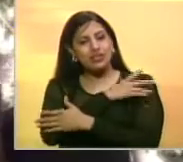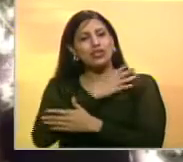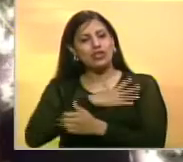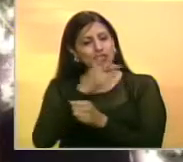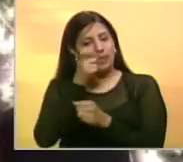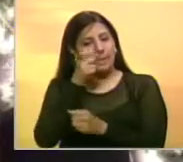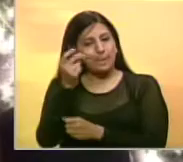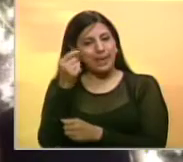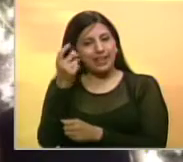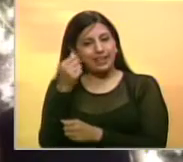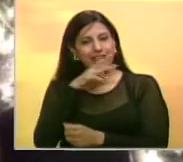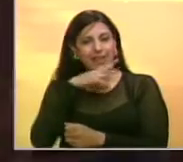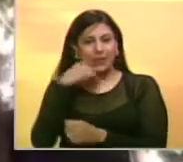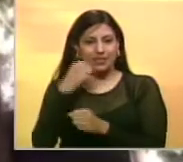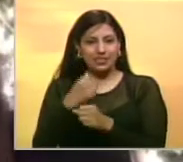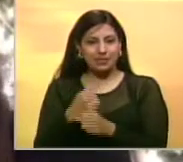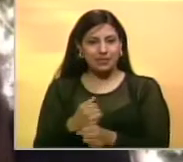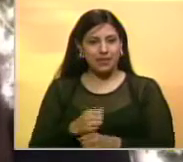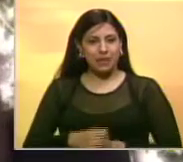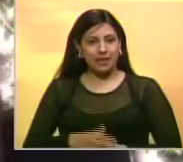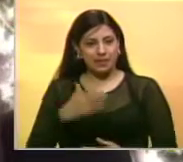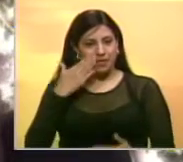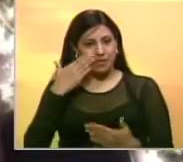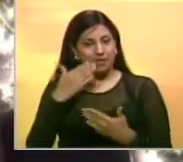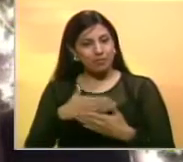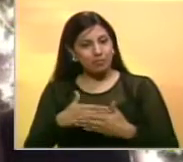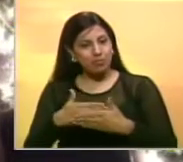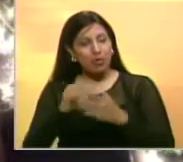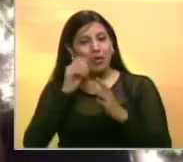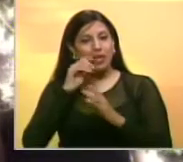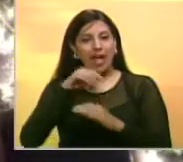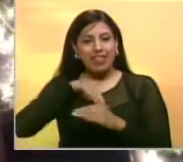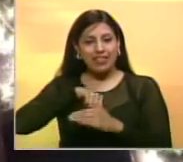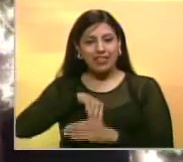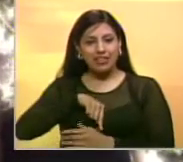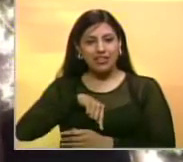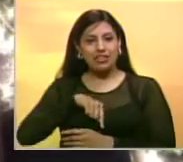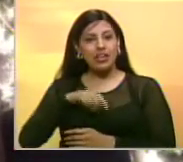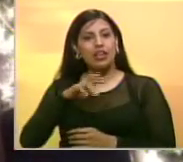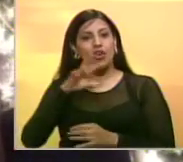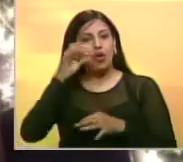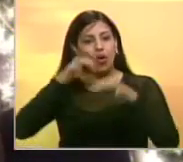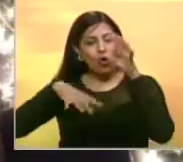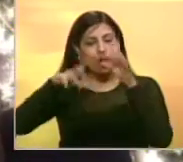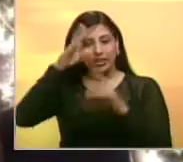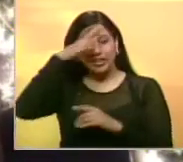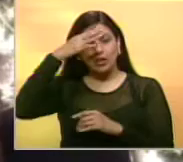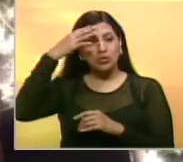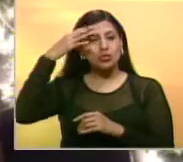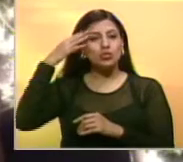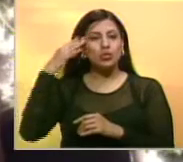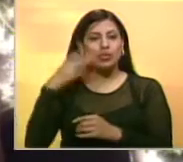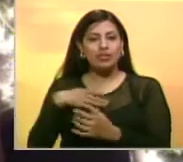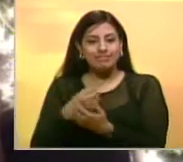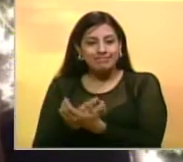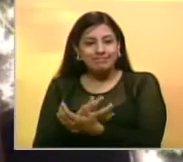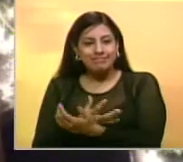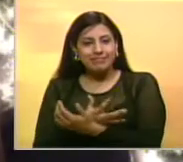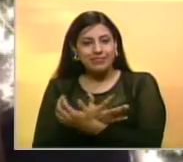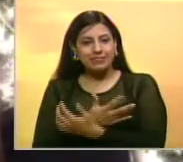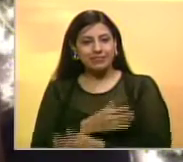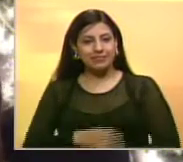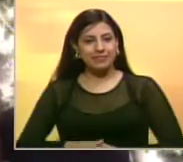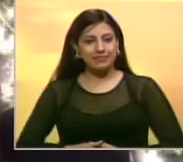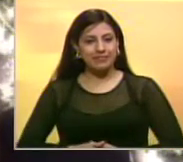estaremos pendientes de esta dulce espera Vuelve a crecer Viva en tu interior Gotas de sudor Corren por mi frente